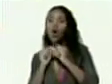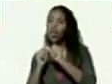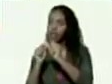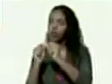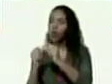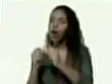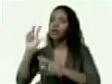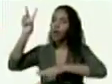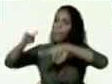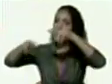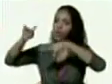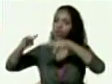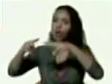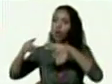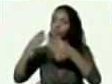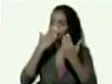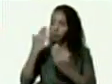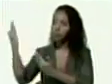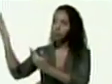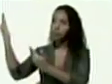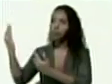con tu exposición adelante Beatriz